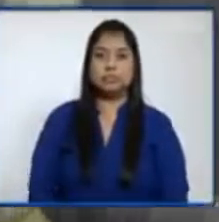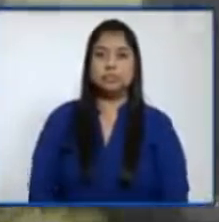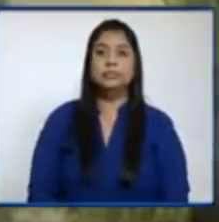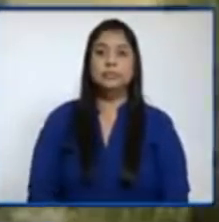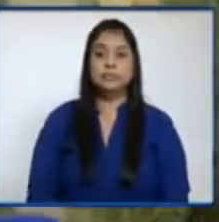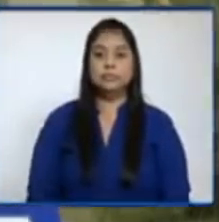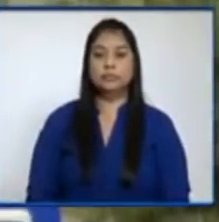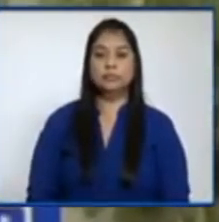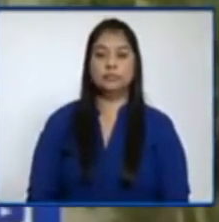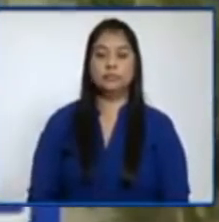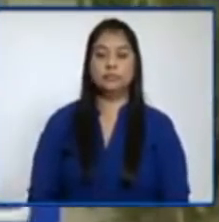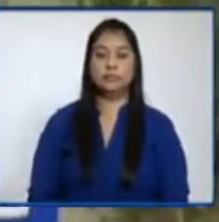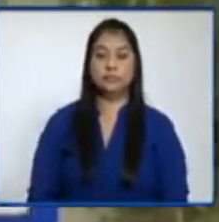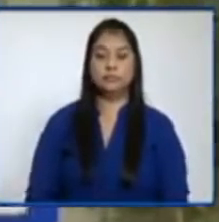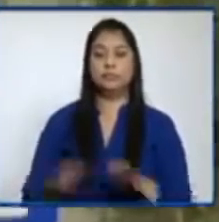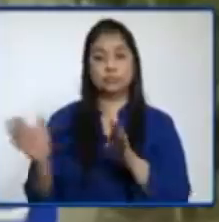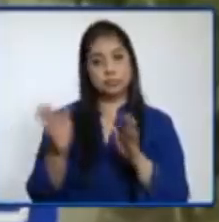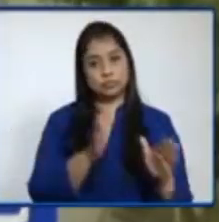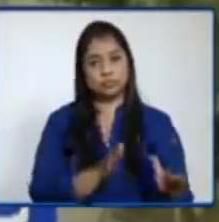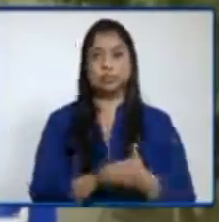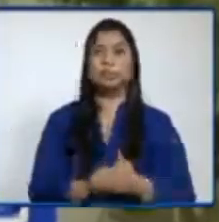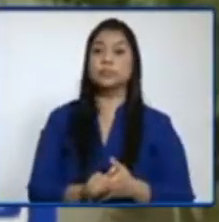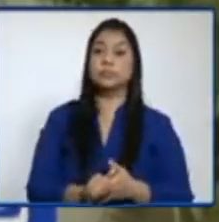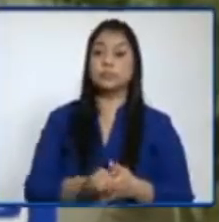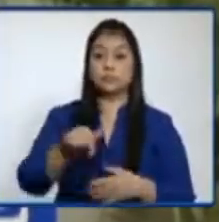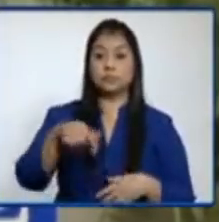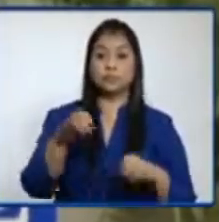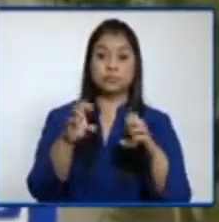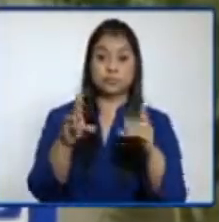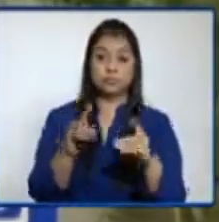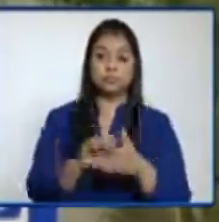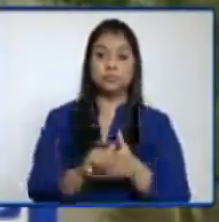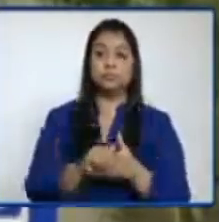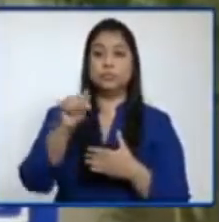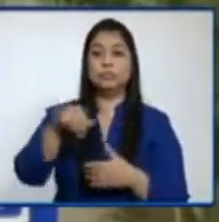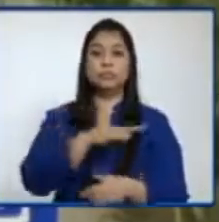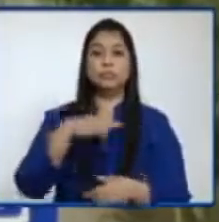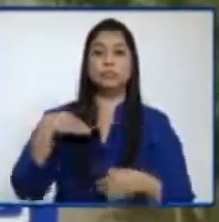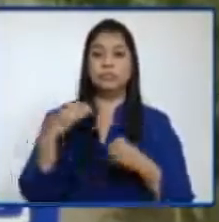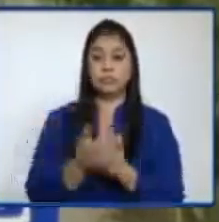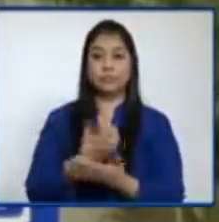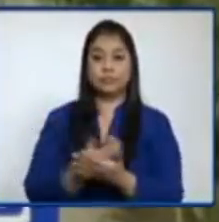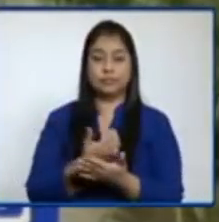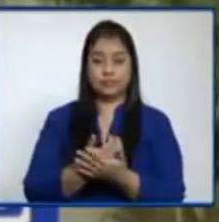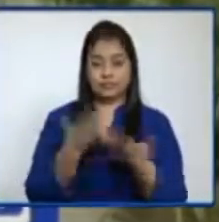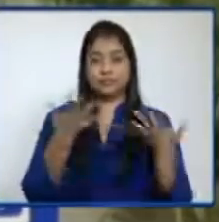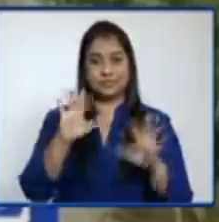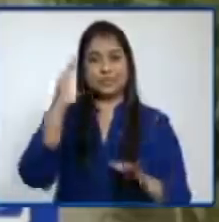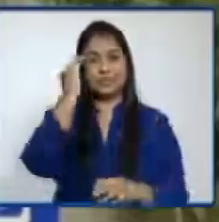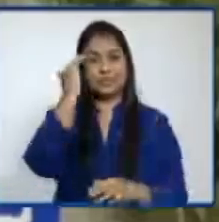Muchísimas gracias. Abonando al tema de educación en el Ministerio de Economía, pues sabemos